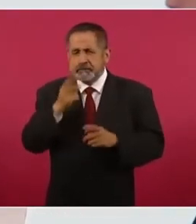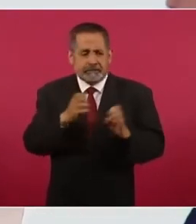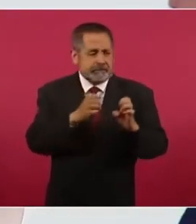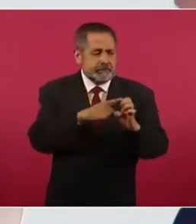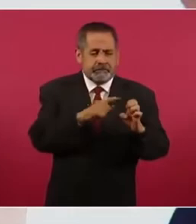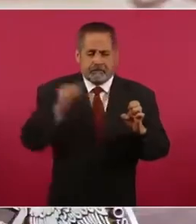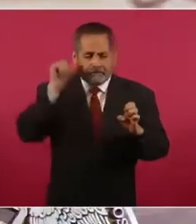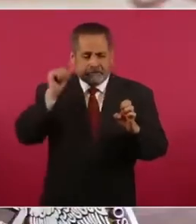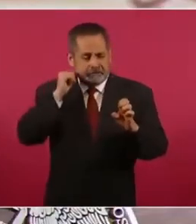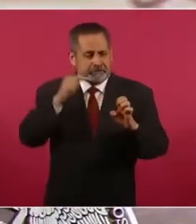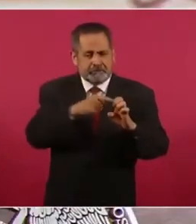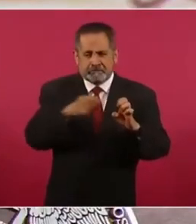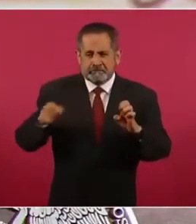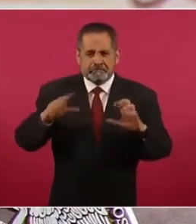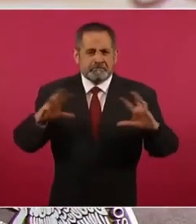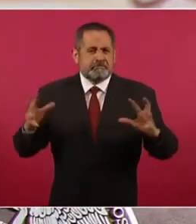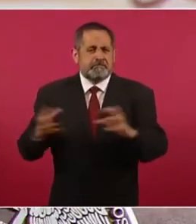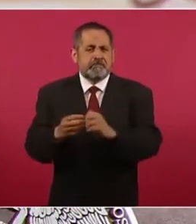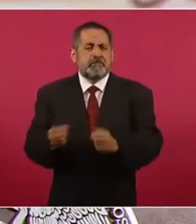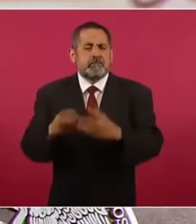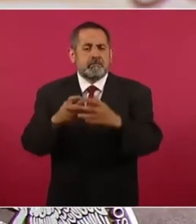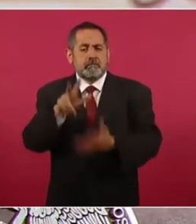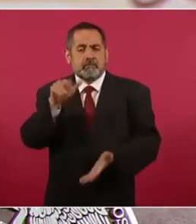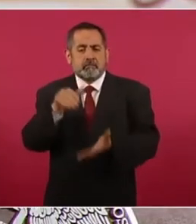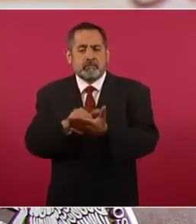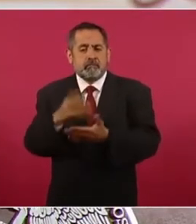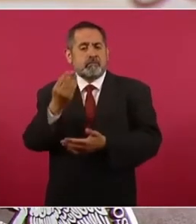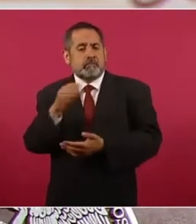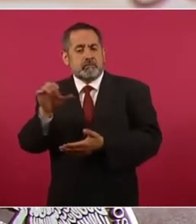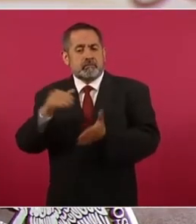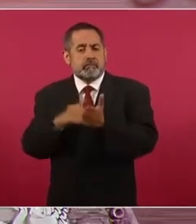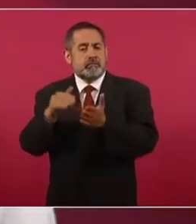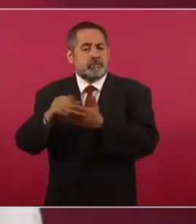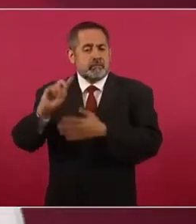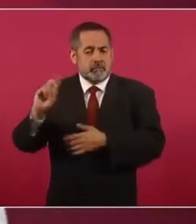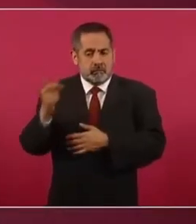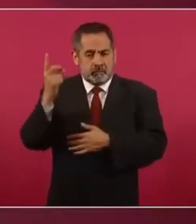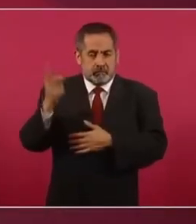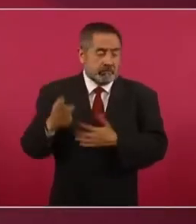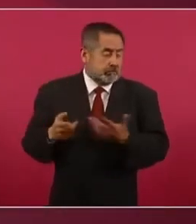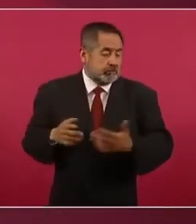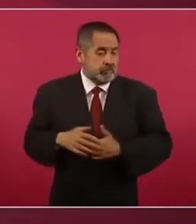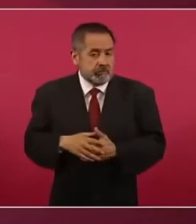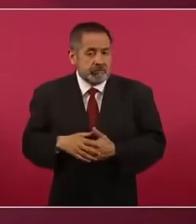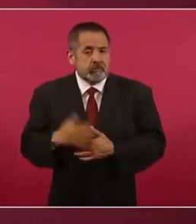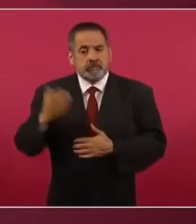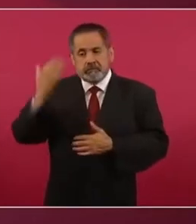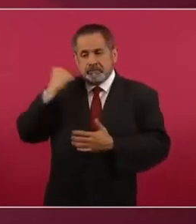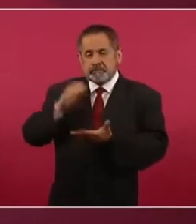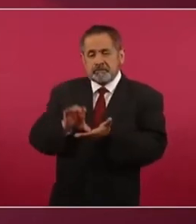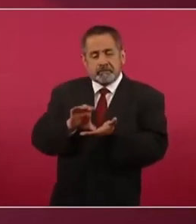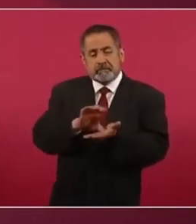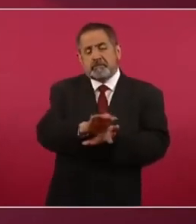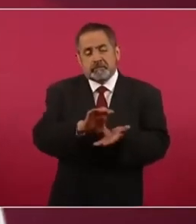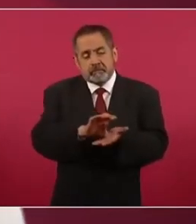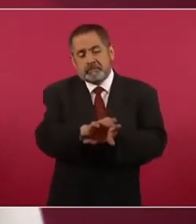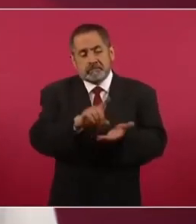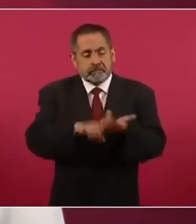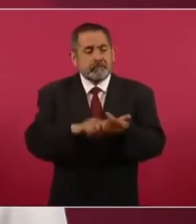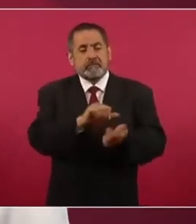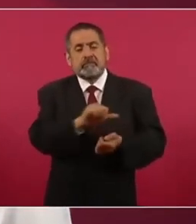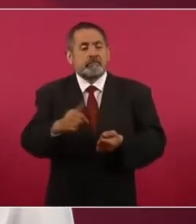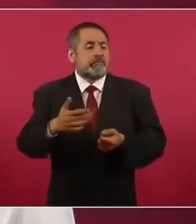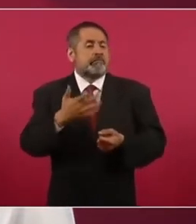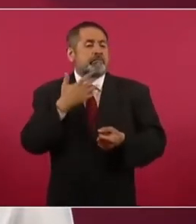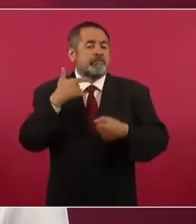año, sumarían ocho mil novecientos millones de dólares, en tanto que los subsidios a las gasolinas en esos